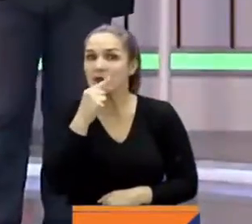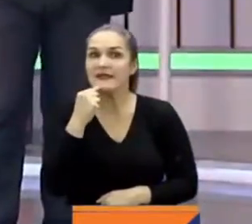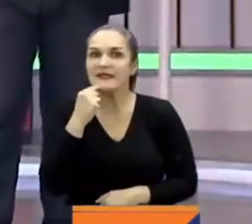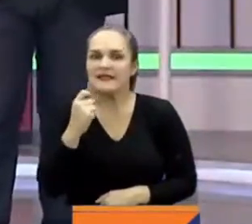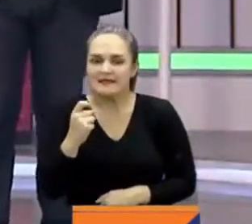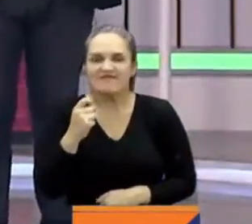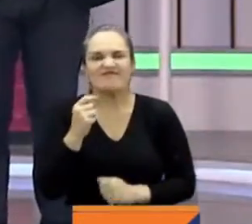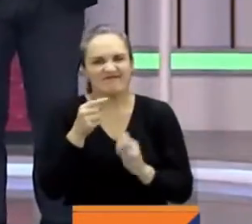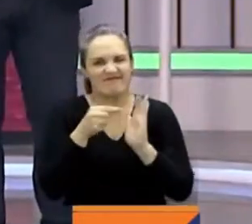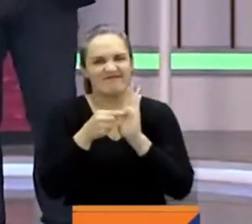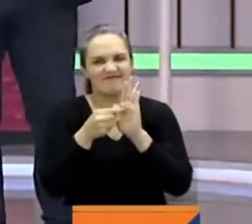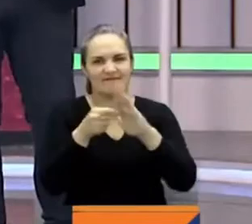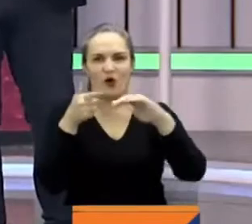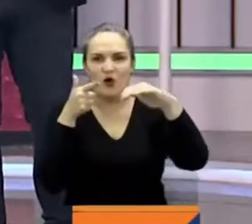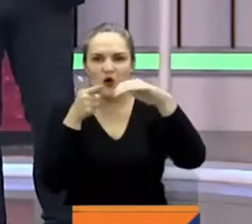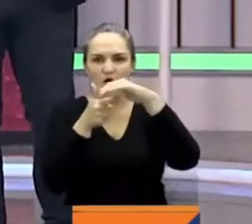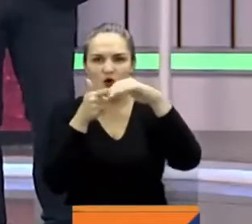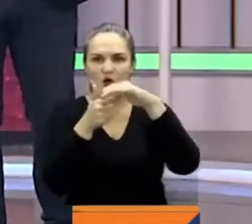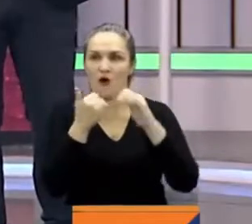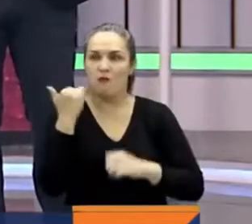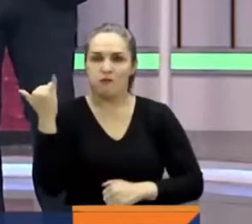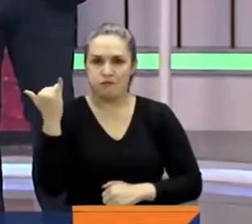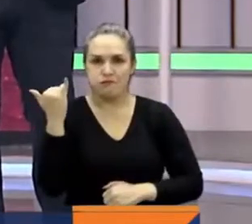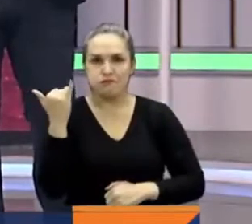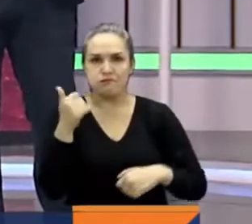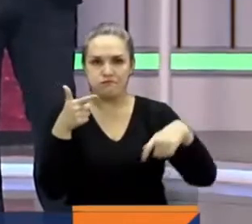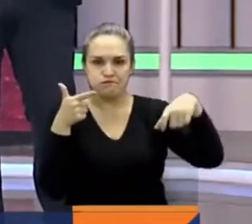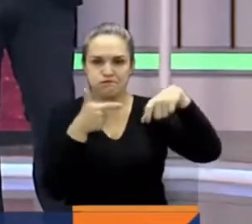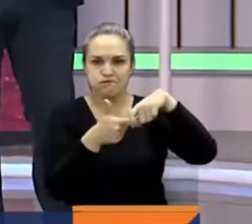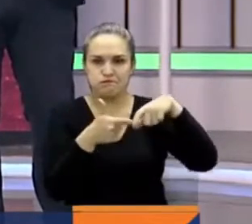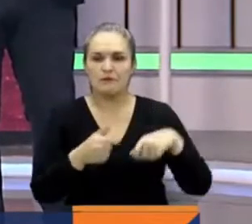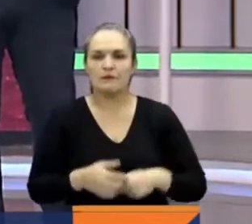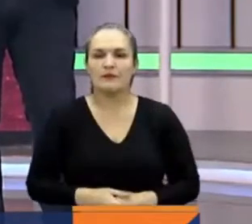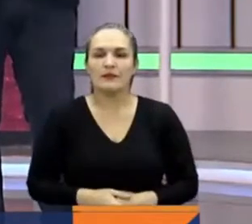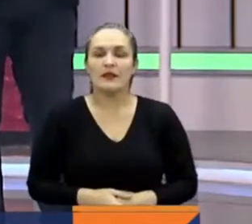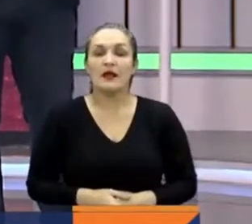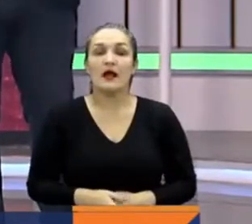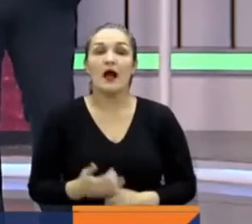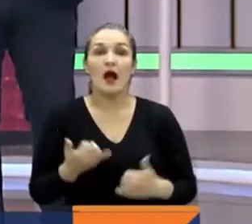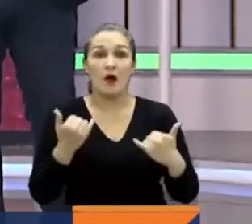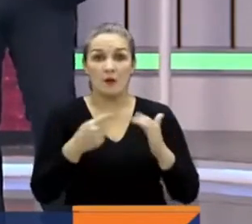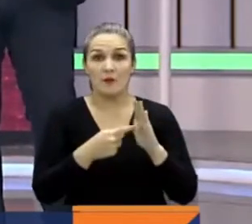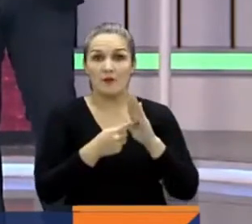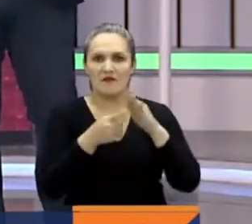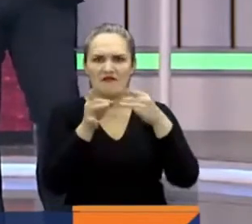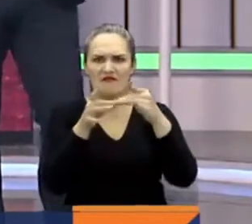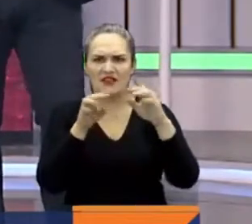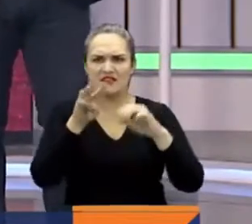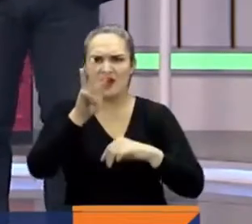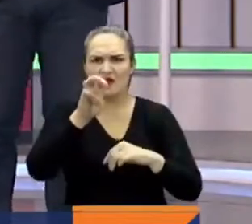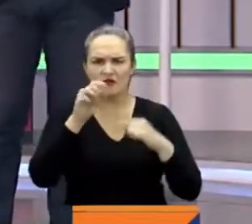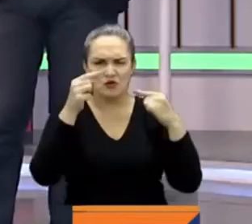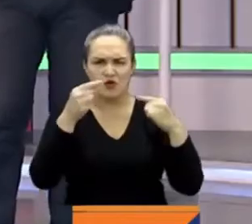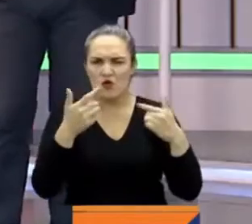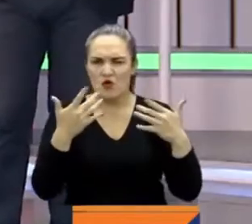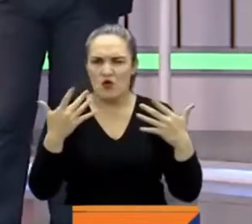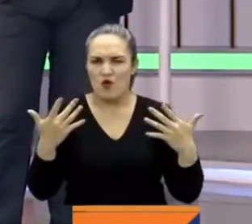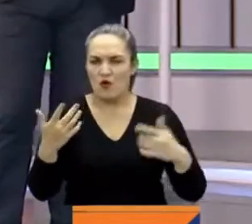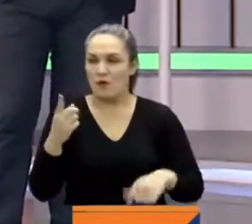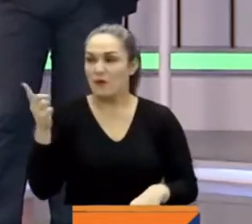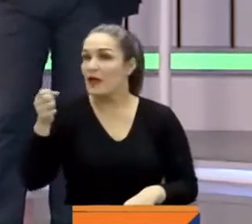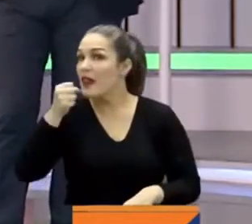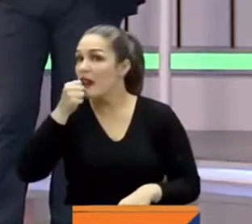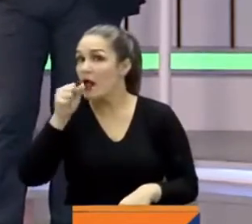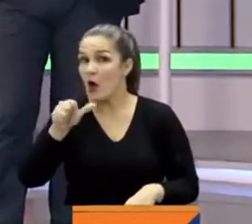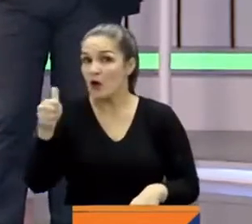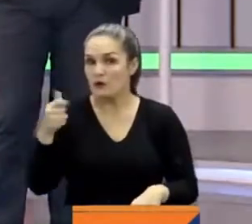supuesto lo tenemos acá ya en RTBC Noticias, donde la jornada número 8 se las contamos a todos ustedes de la siguiente manera, en la voz de